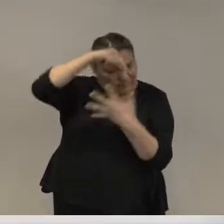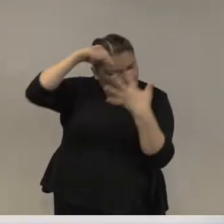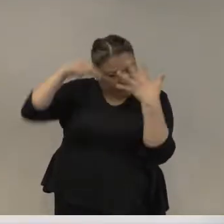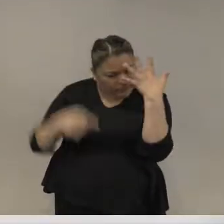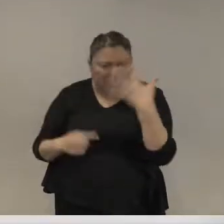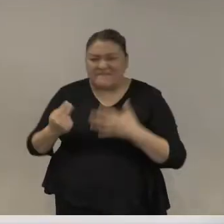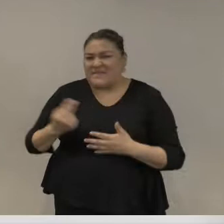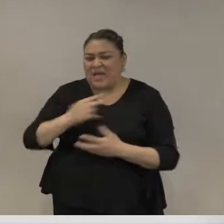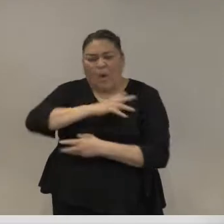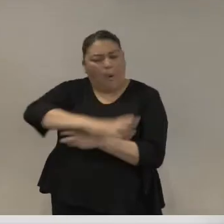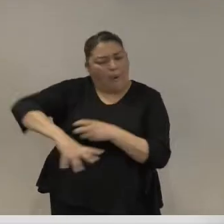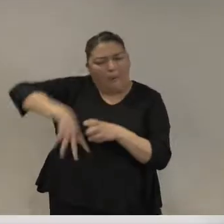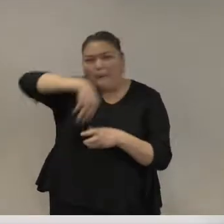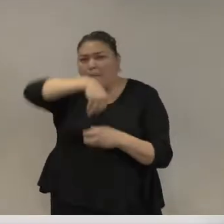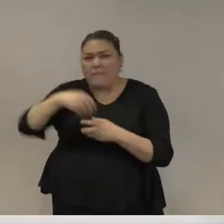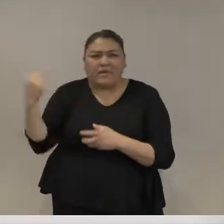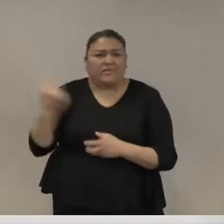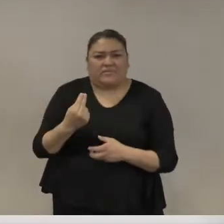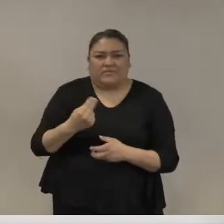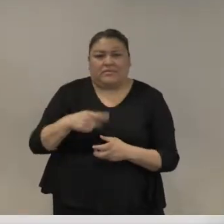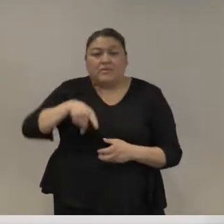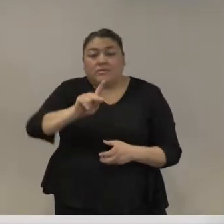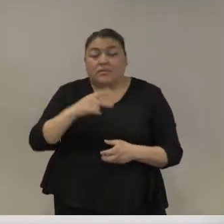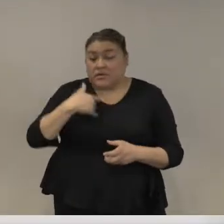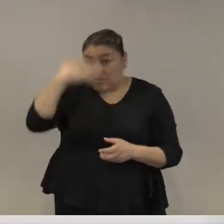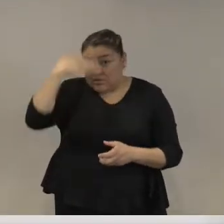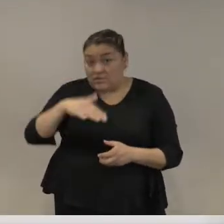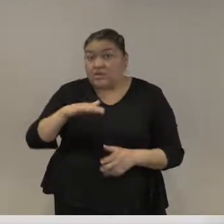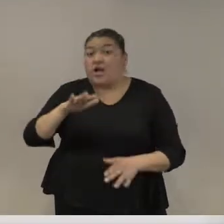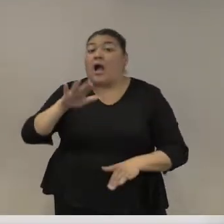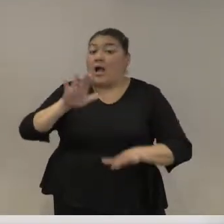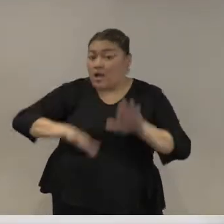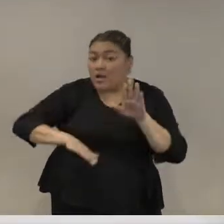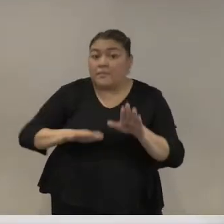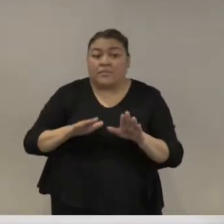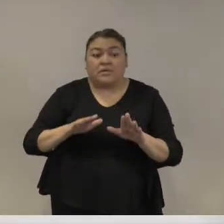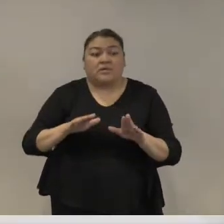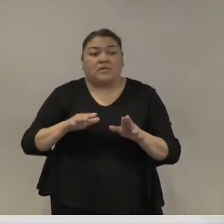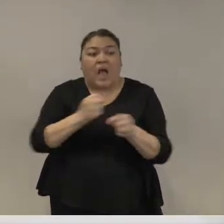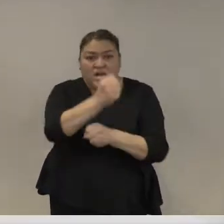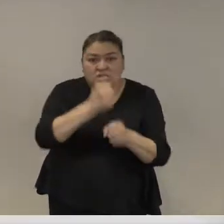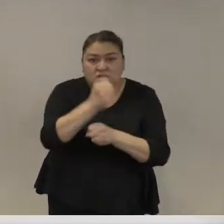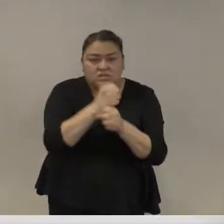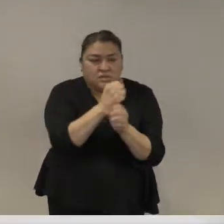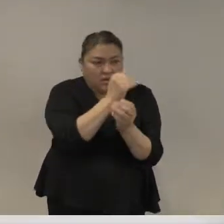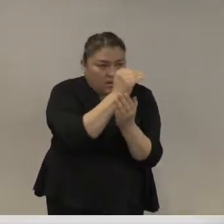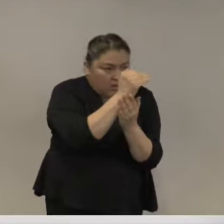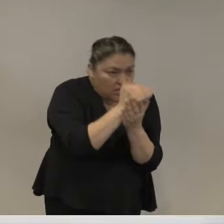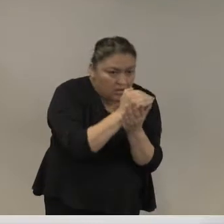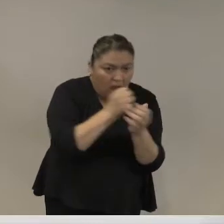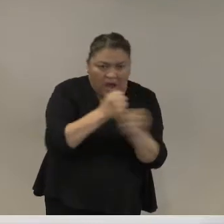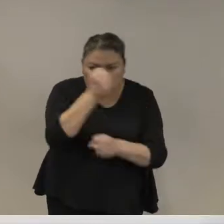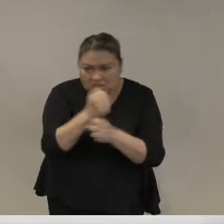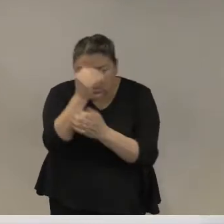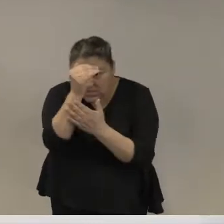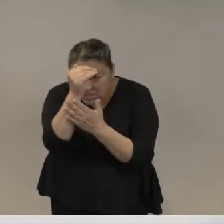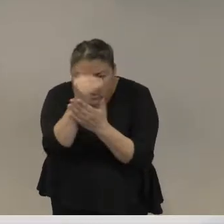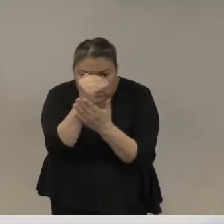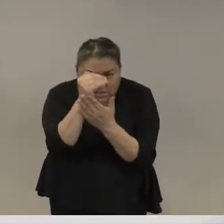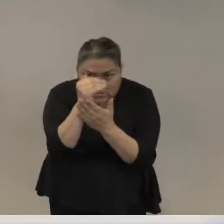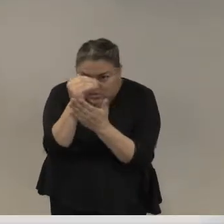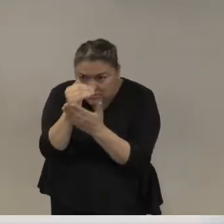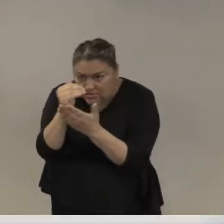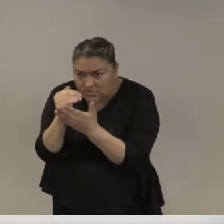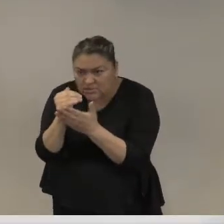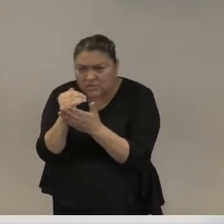y hay que notar que si los indicios de crimen violento empiezan a bajarse en el corto plazo es importantísimo